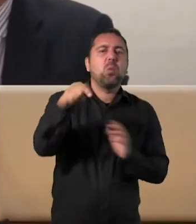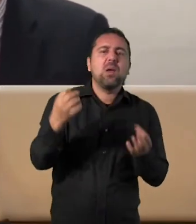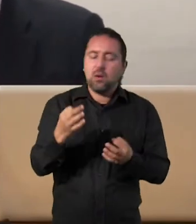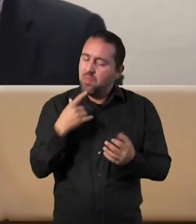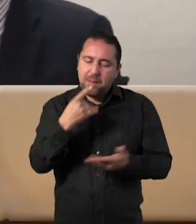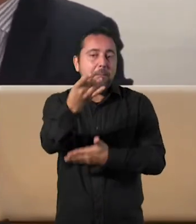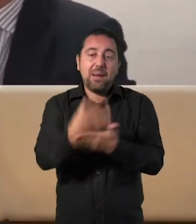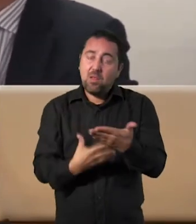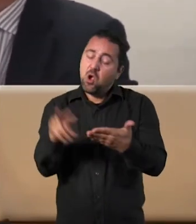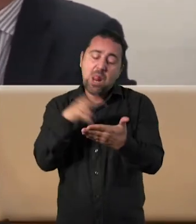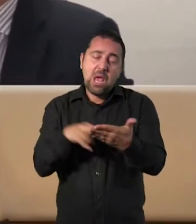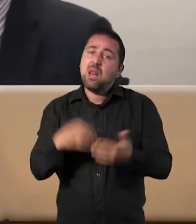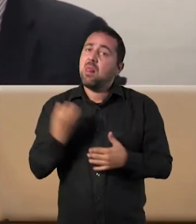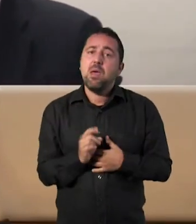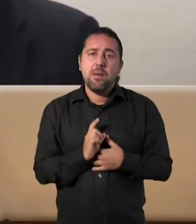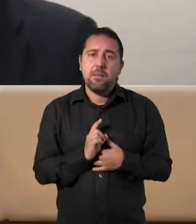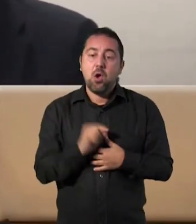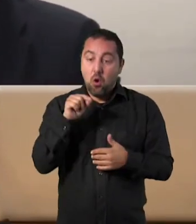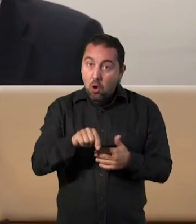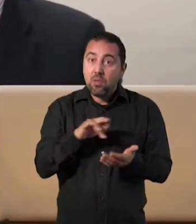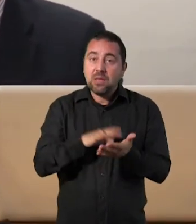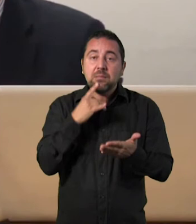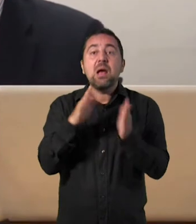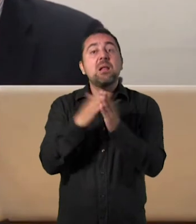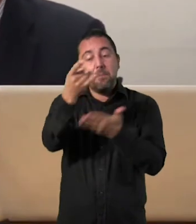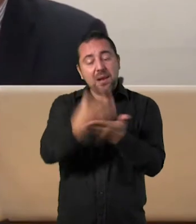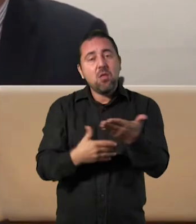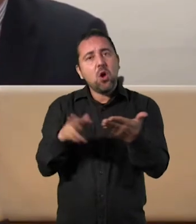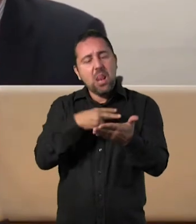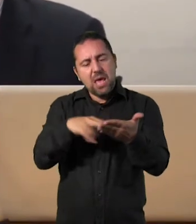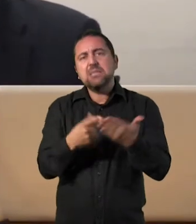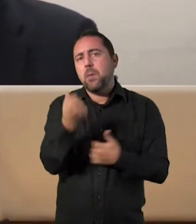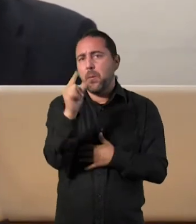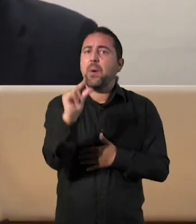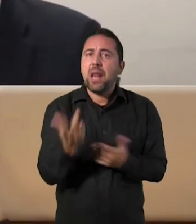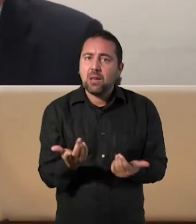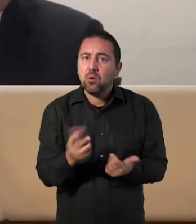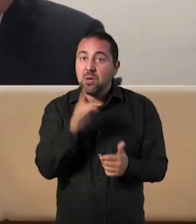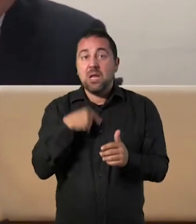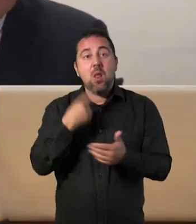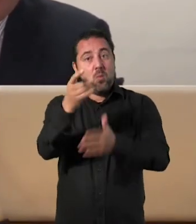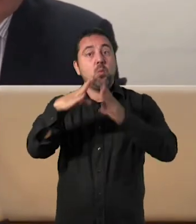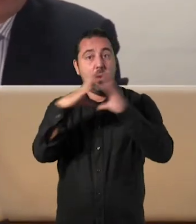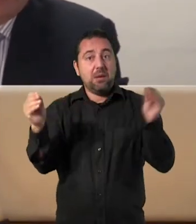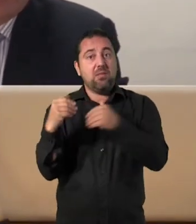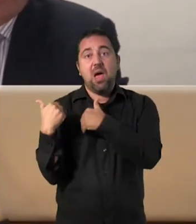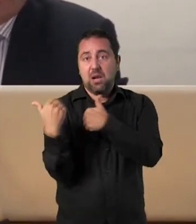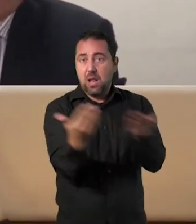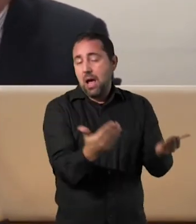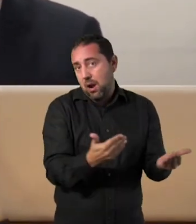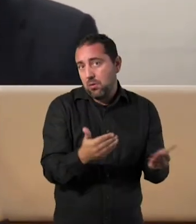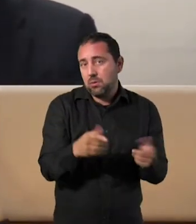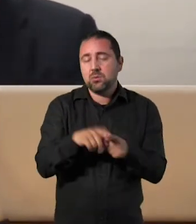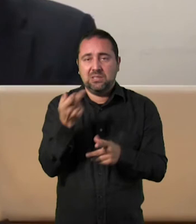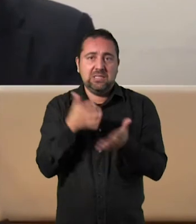Pero, aparte de que la universidad lo regalan, que eso ya es un lujo, que nunca se aprecia porque te lo regalan, están al